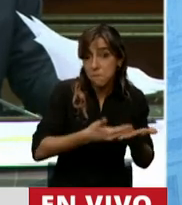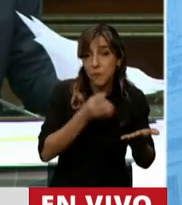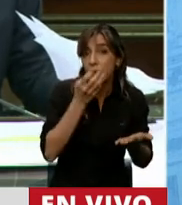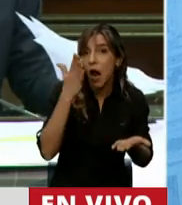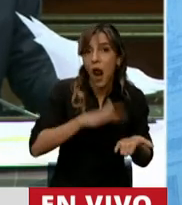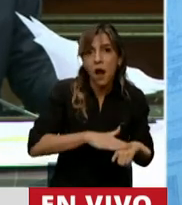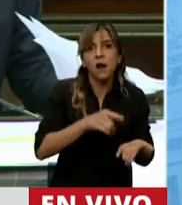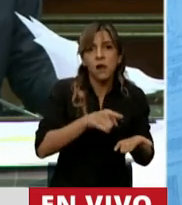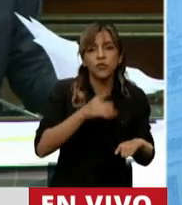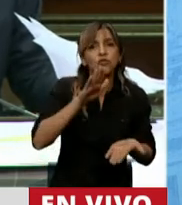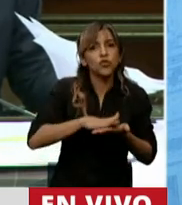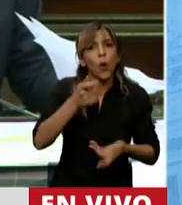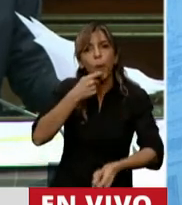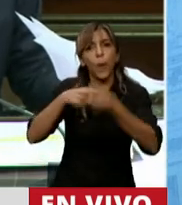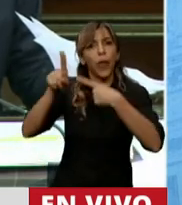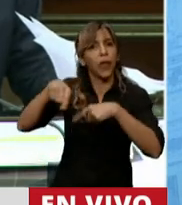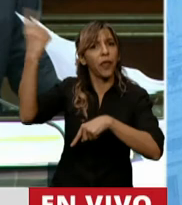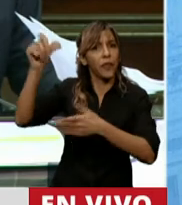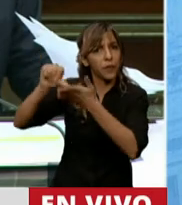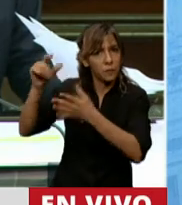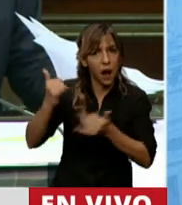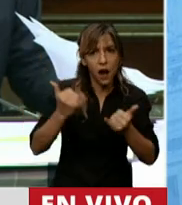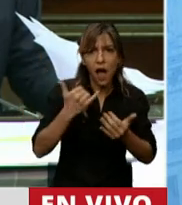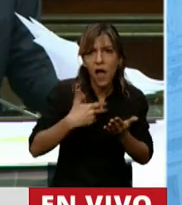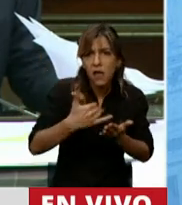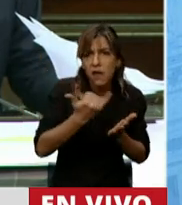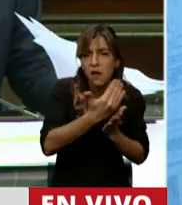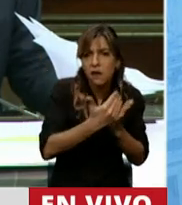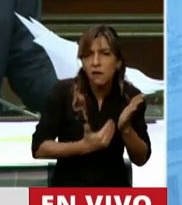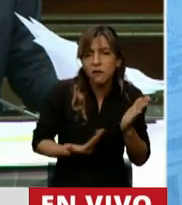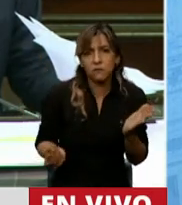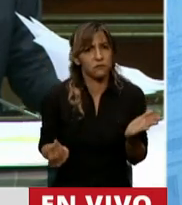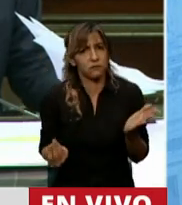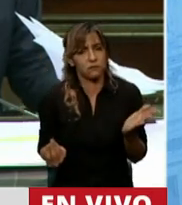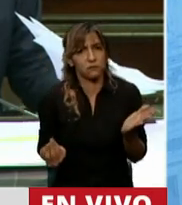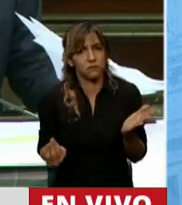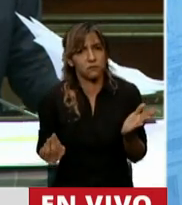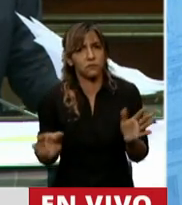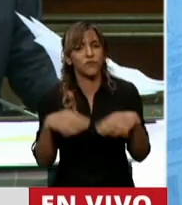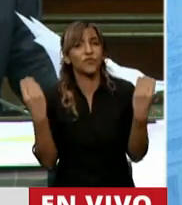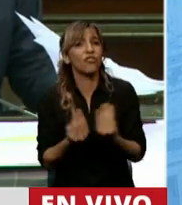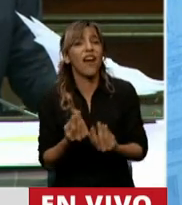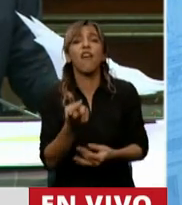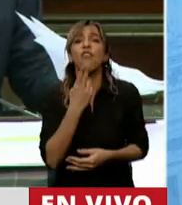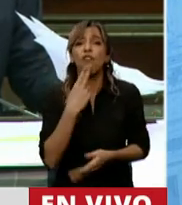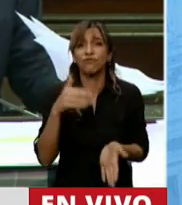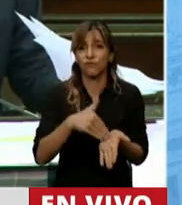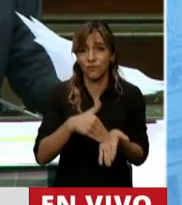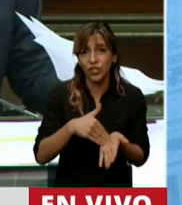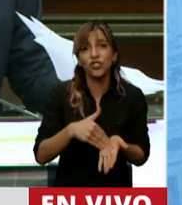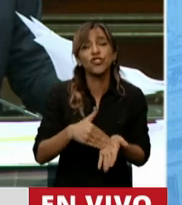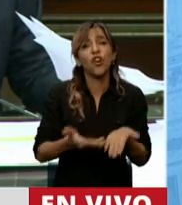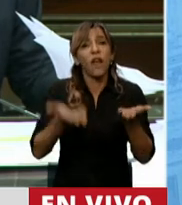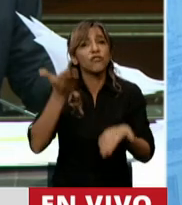al exterior de manera ininterrumpida por más de 10, casi 11 millones de toneladas de trigo, más de